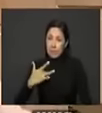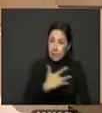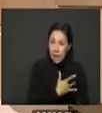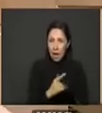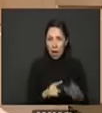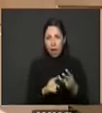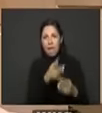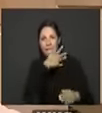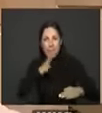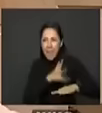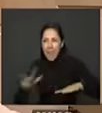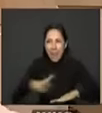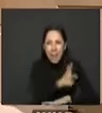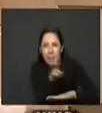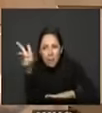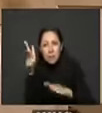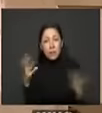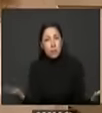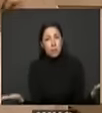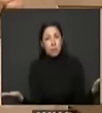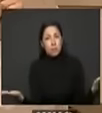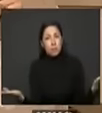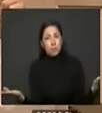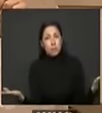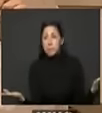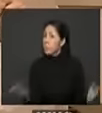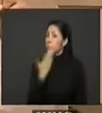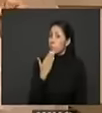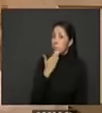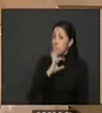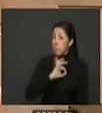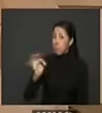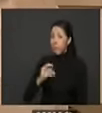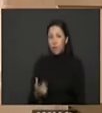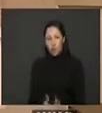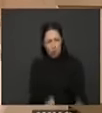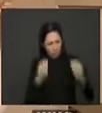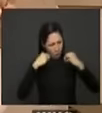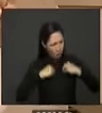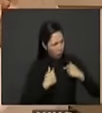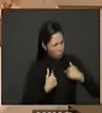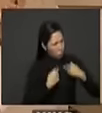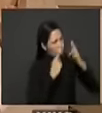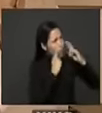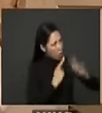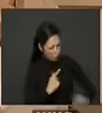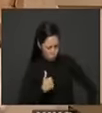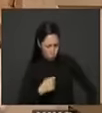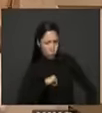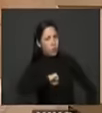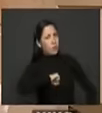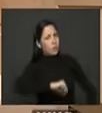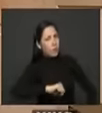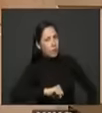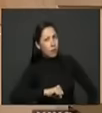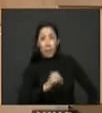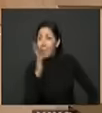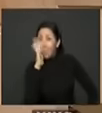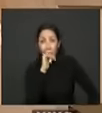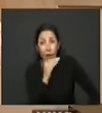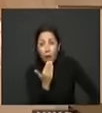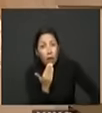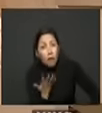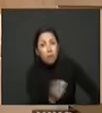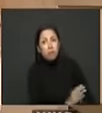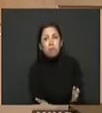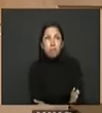apreciados congresistas queridos colombianos si no construimos ciudadanía si no lo hacemos de la mano de la ciudadanía si